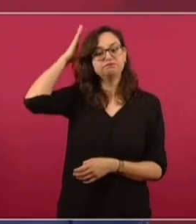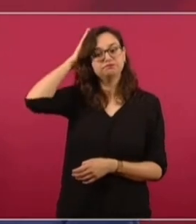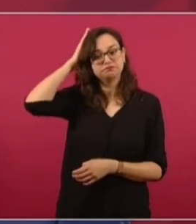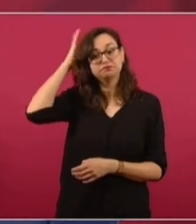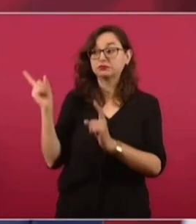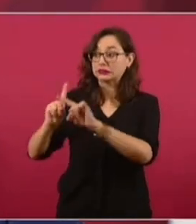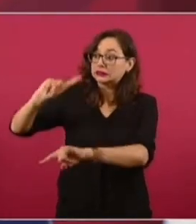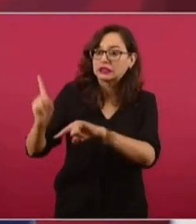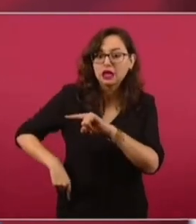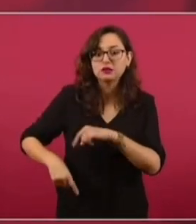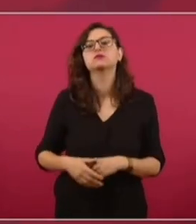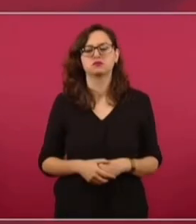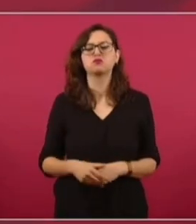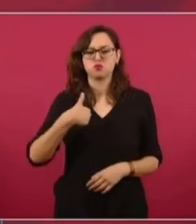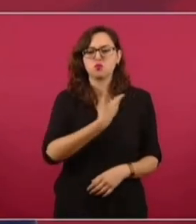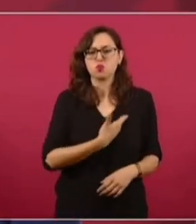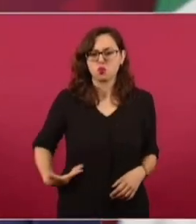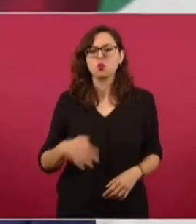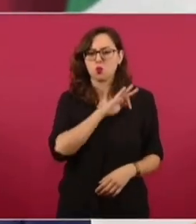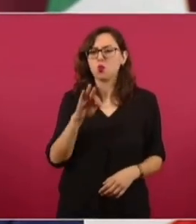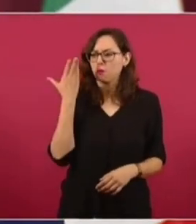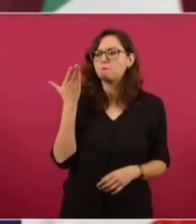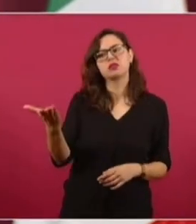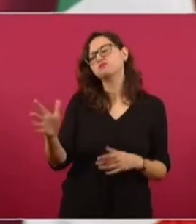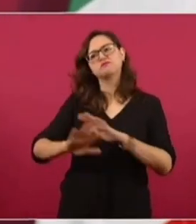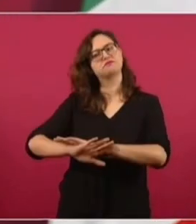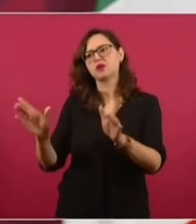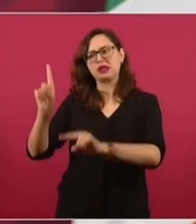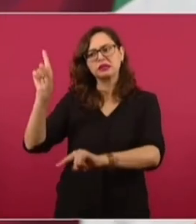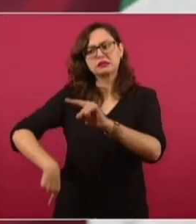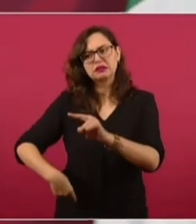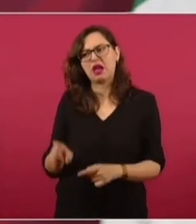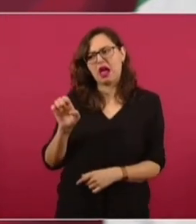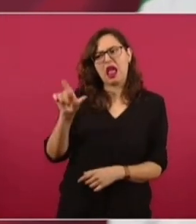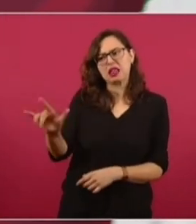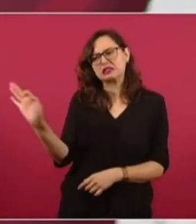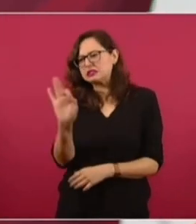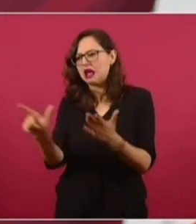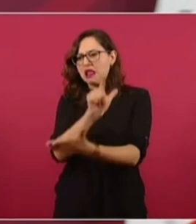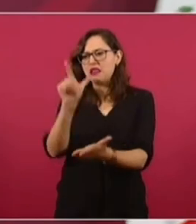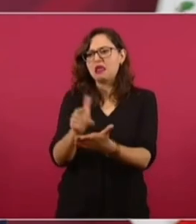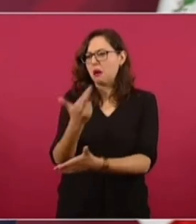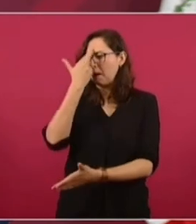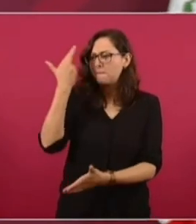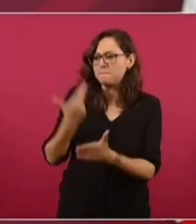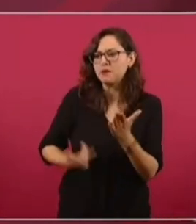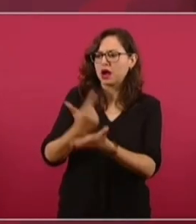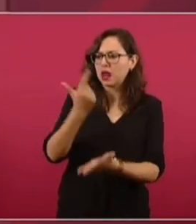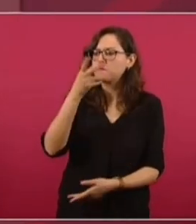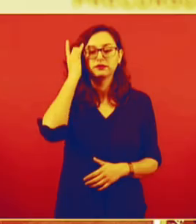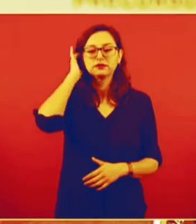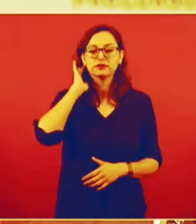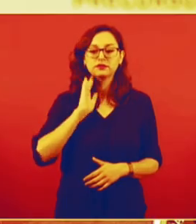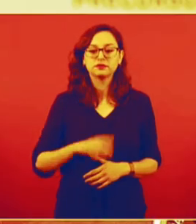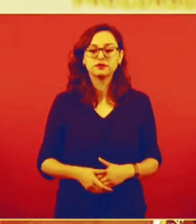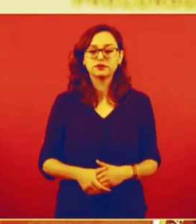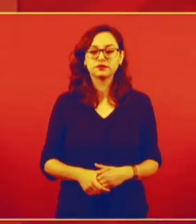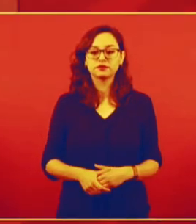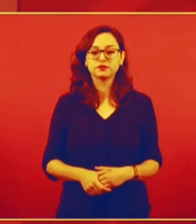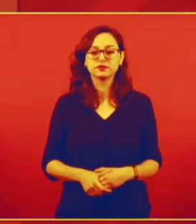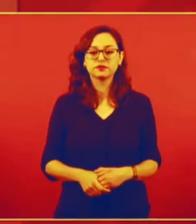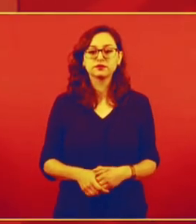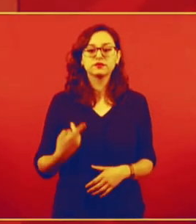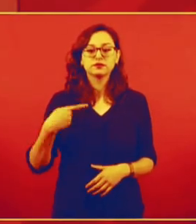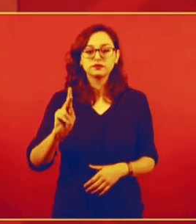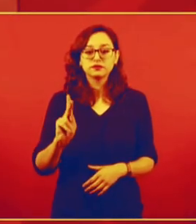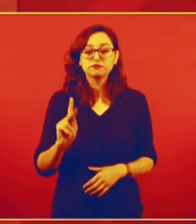lo puede solicitar el presidente si considera que el fiscal ha cometido delitos graves. Nada